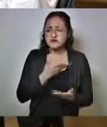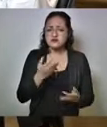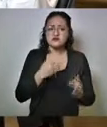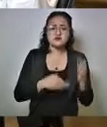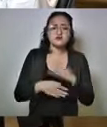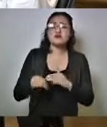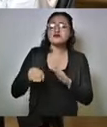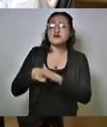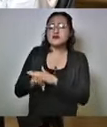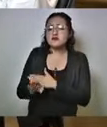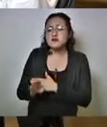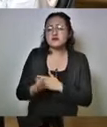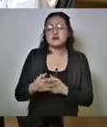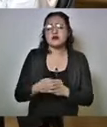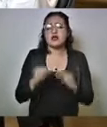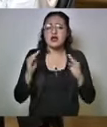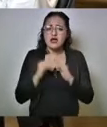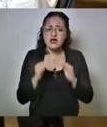así deben de estar.